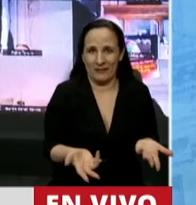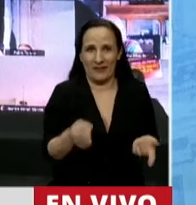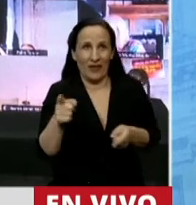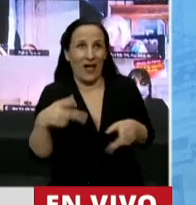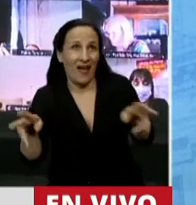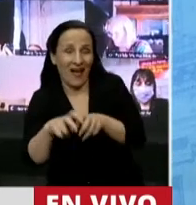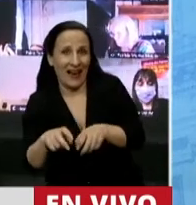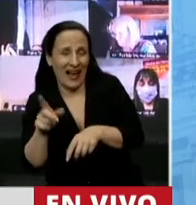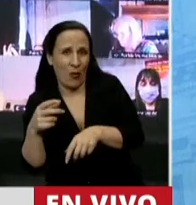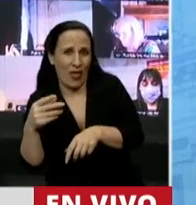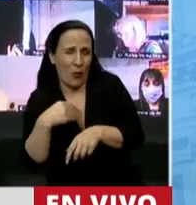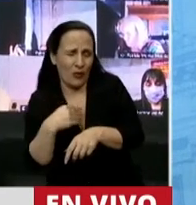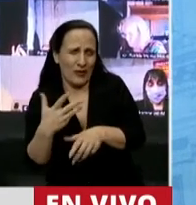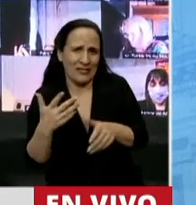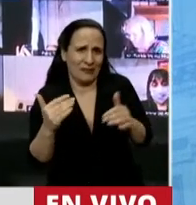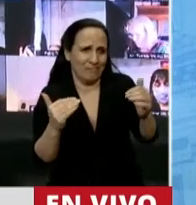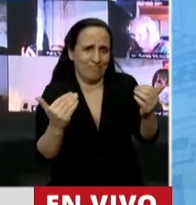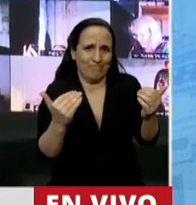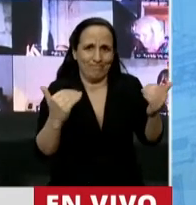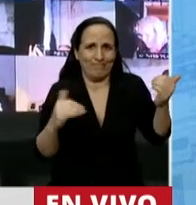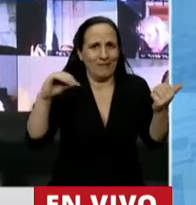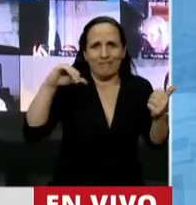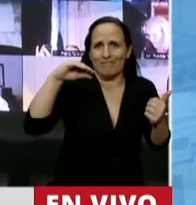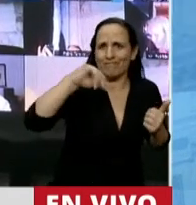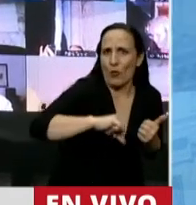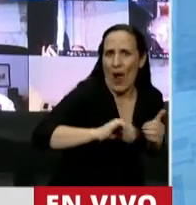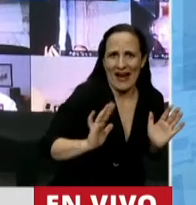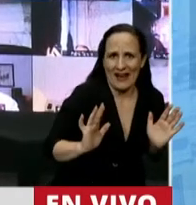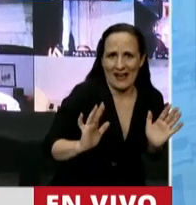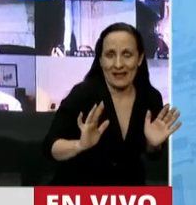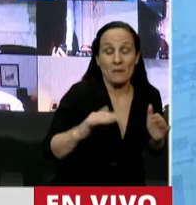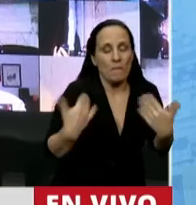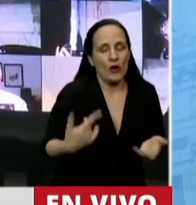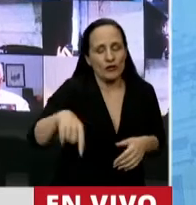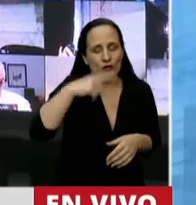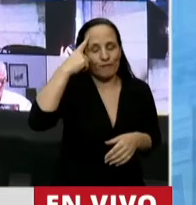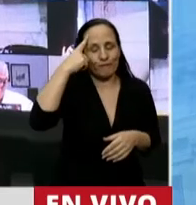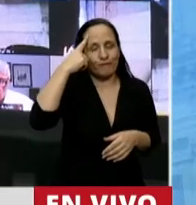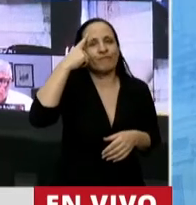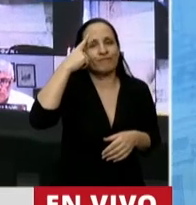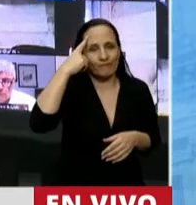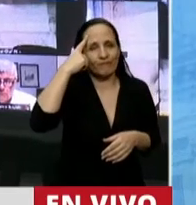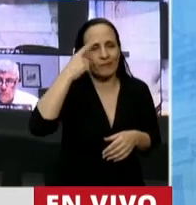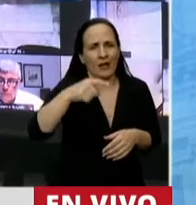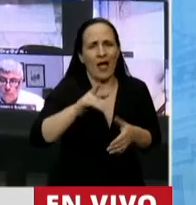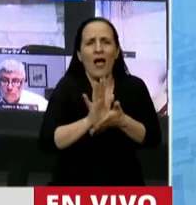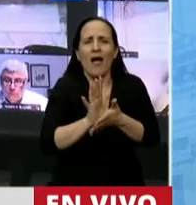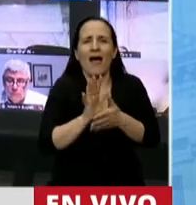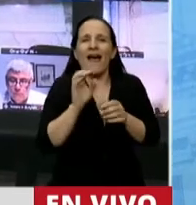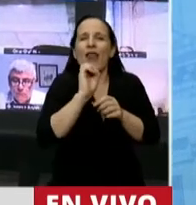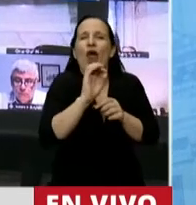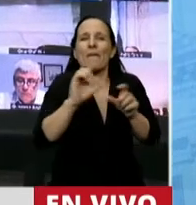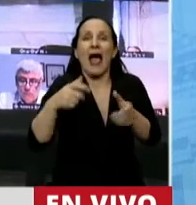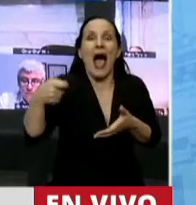eso es que nosotros decidimos avanzar en este aporte solidario, pero obligatorio,